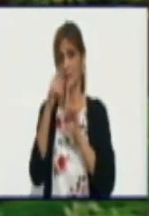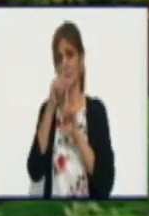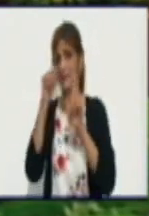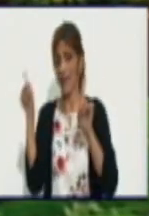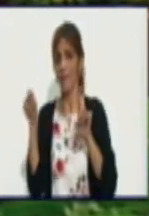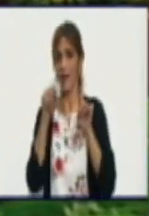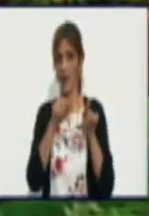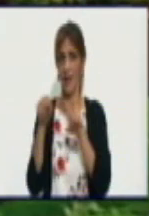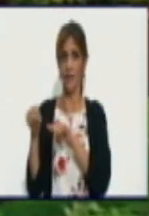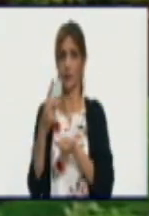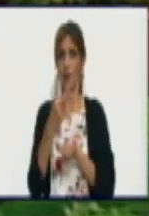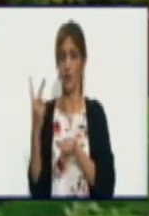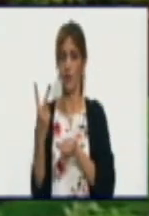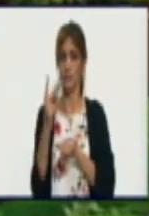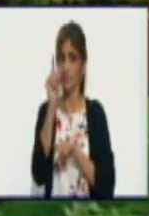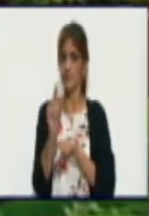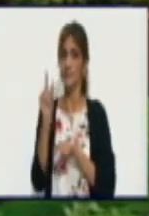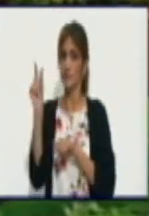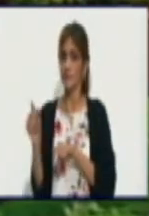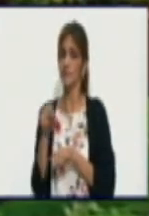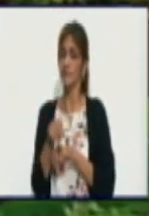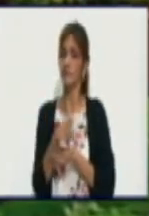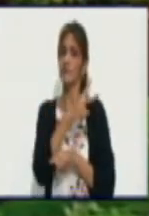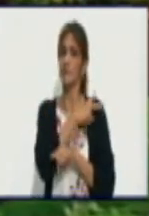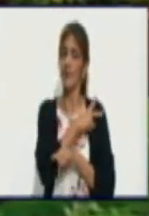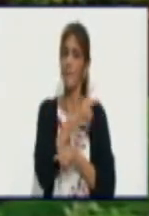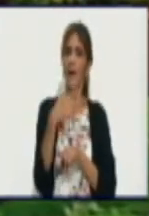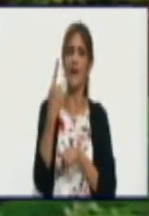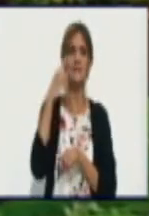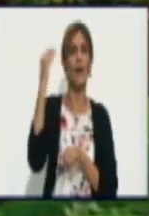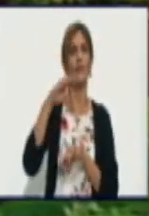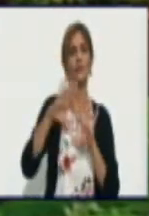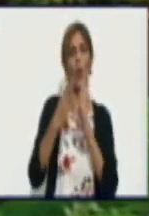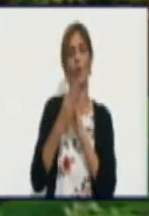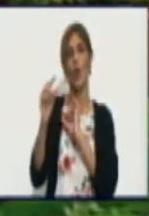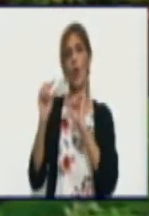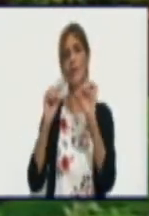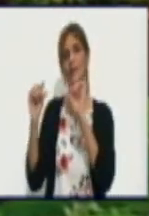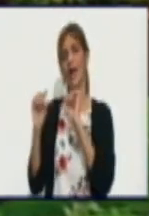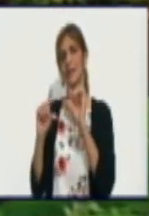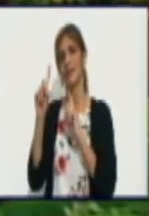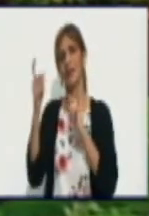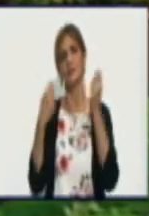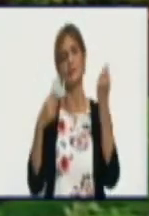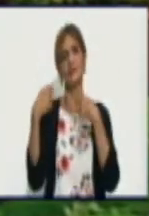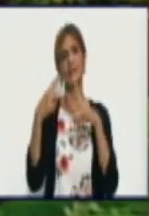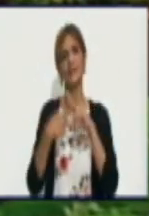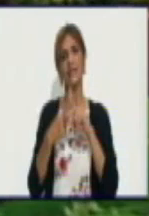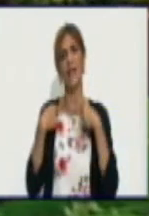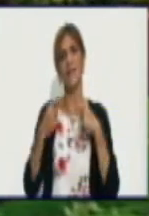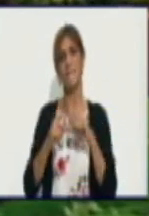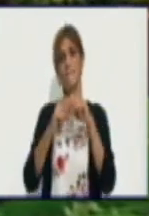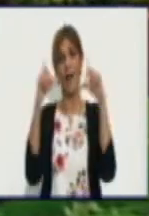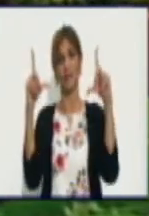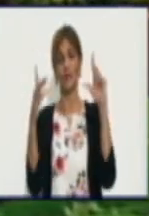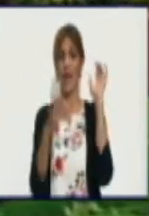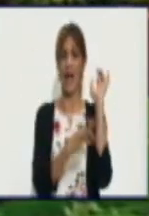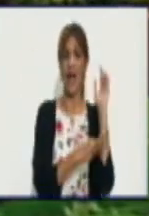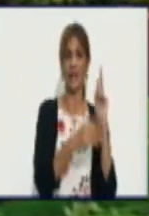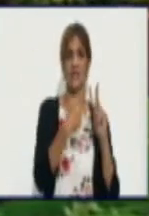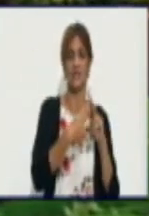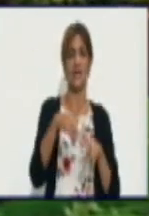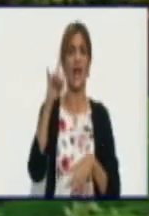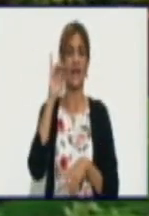Misael para conocer detalles de la comercialización y también el impacto que tiene que ver con la carne y la leche en la